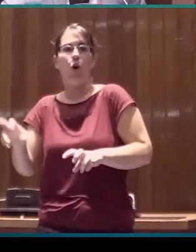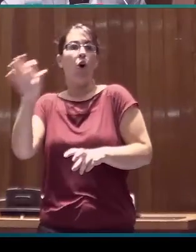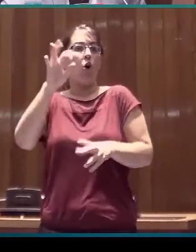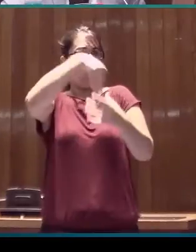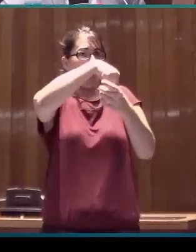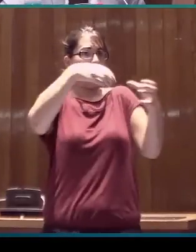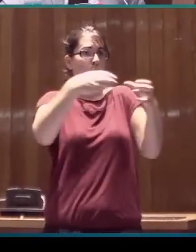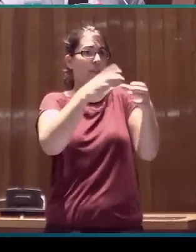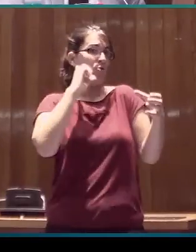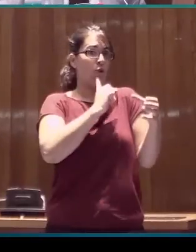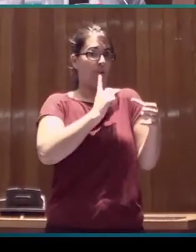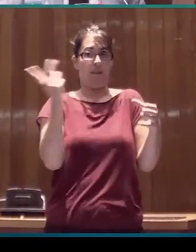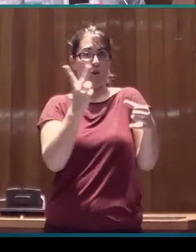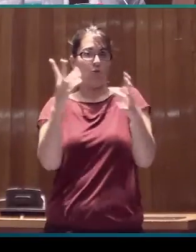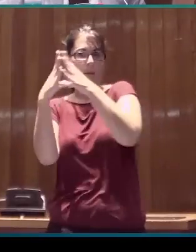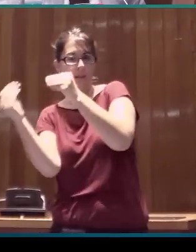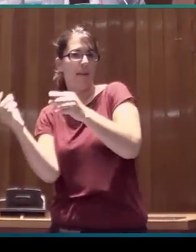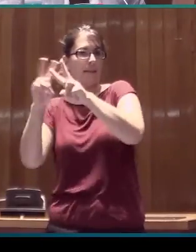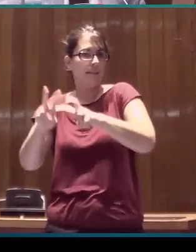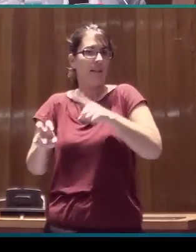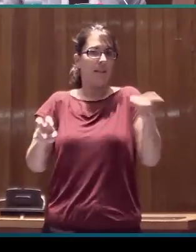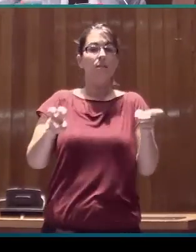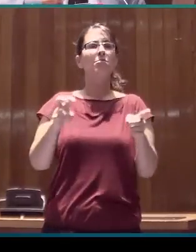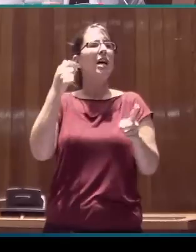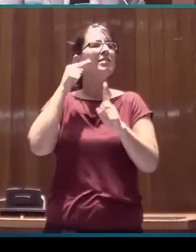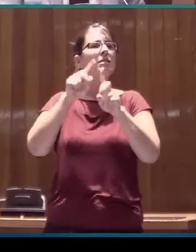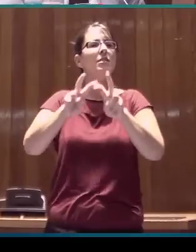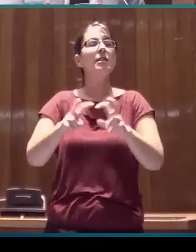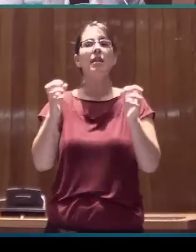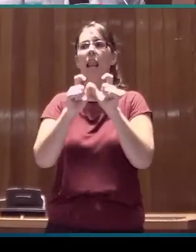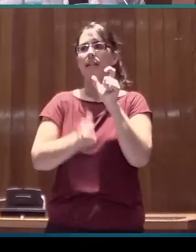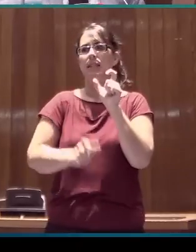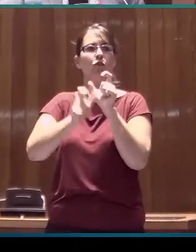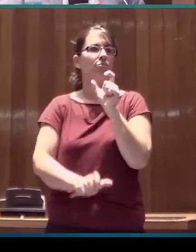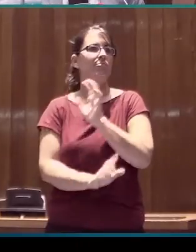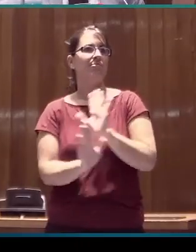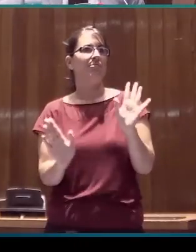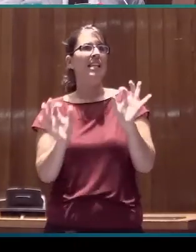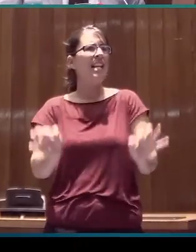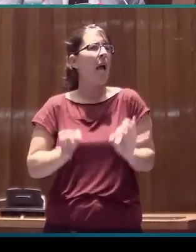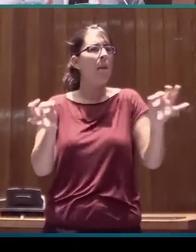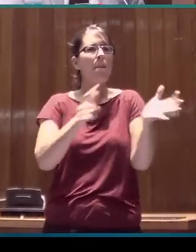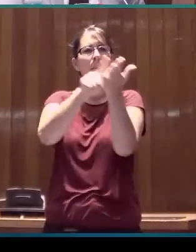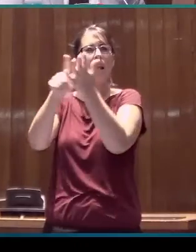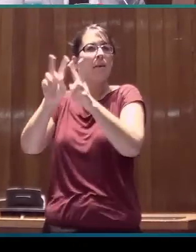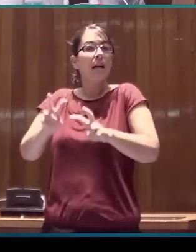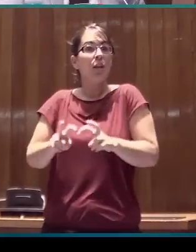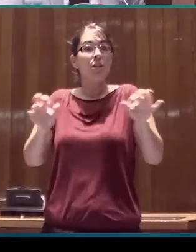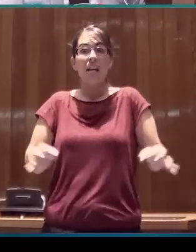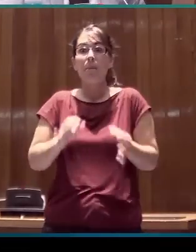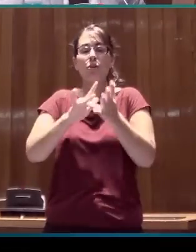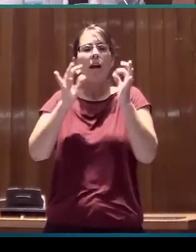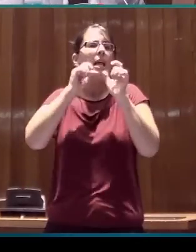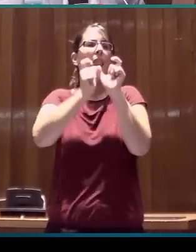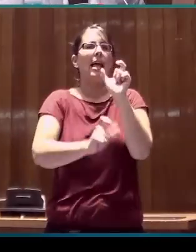sorda, se ha centrado sobre todo en el léxico. El léxico siempre recibe una prioridad en el primer momento de abordaje